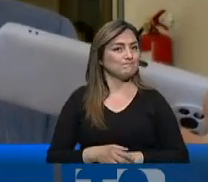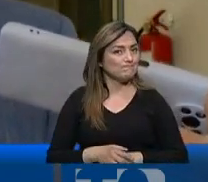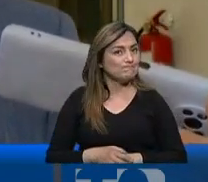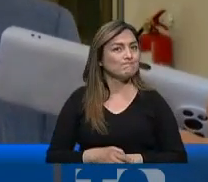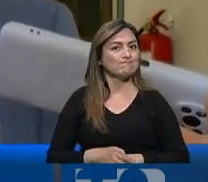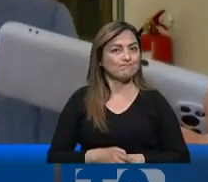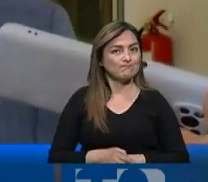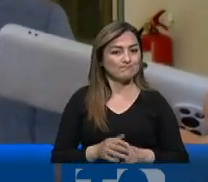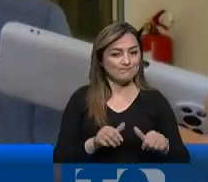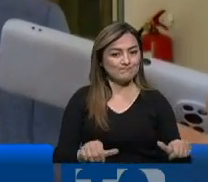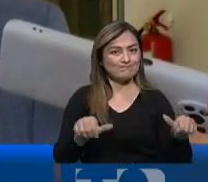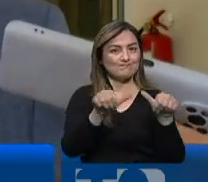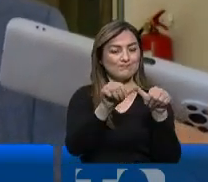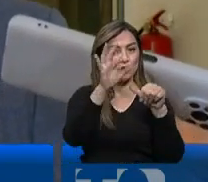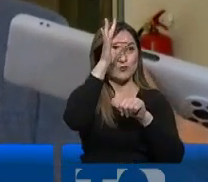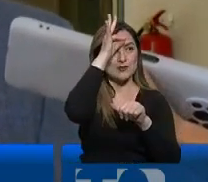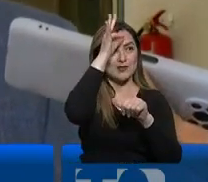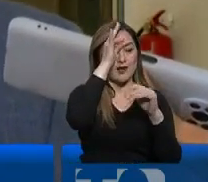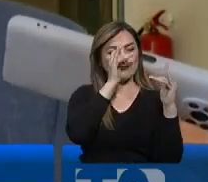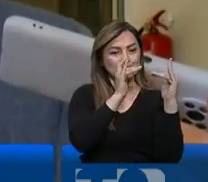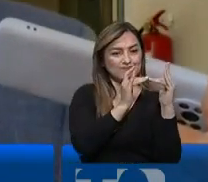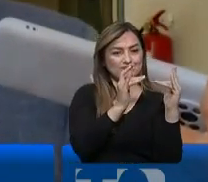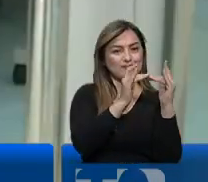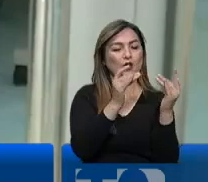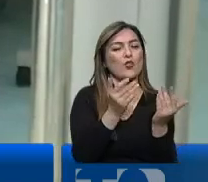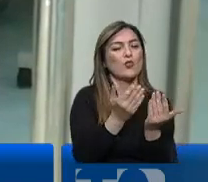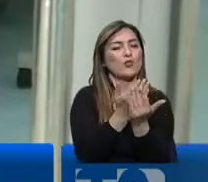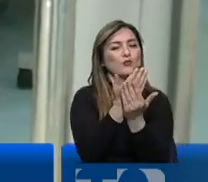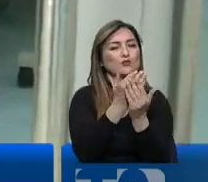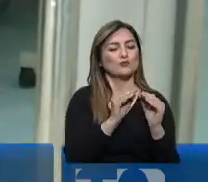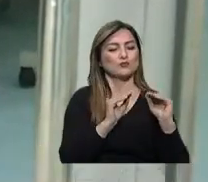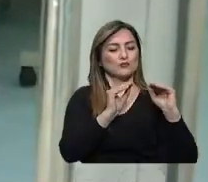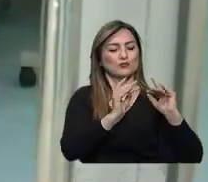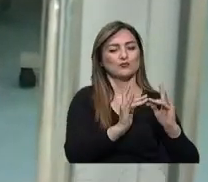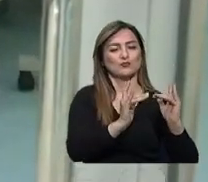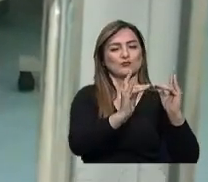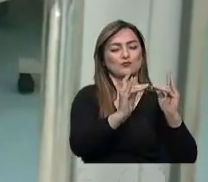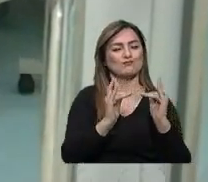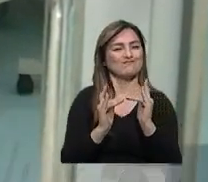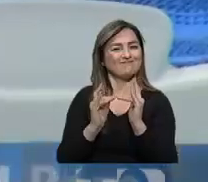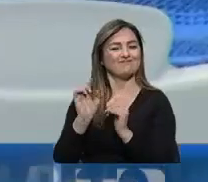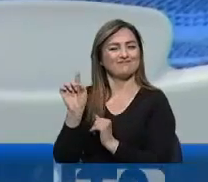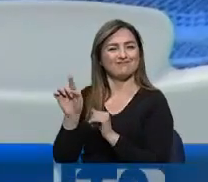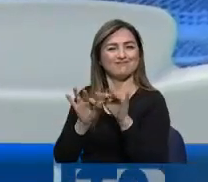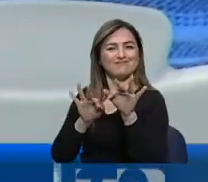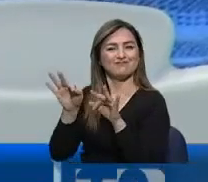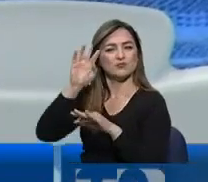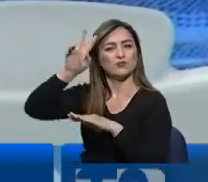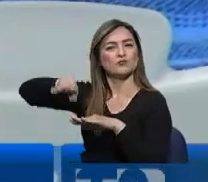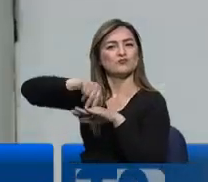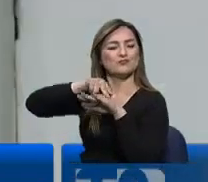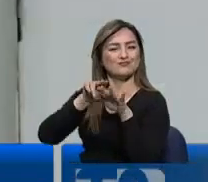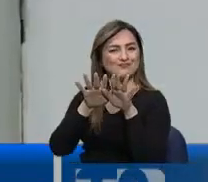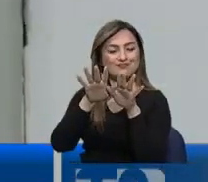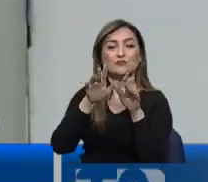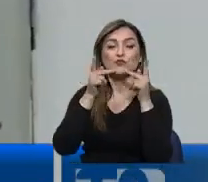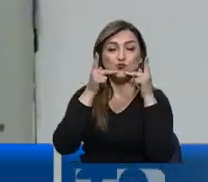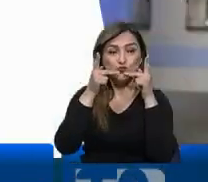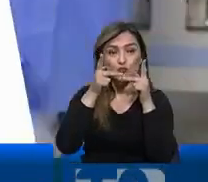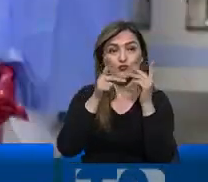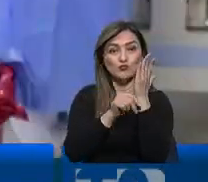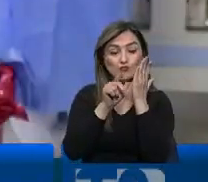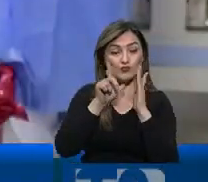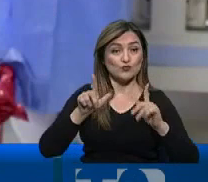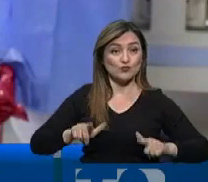reconvertir camas en el sector público. Ruález explica que a nivel nacional, tanto en la red pública como privada,